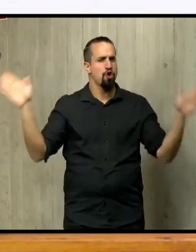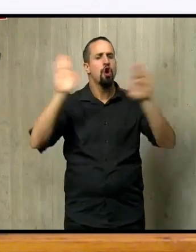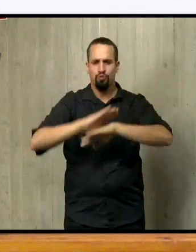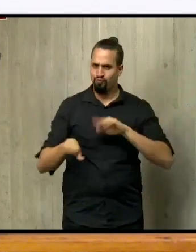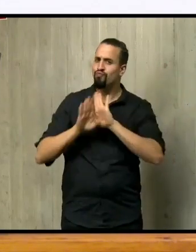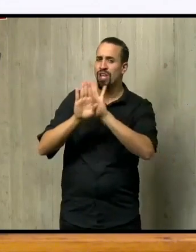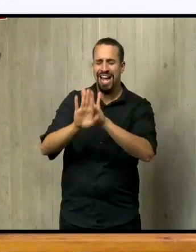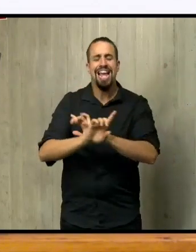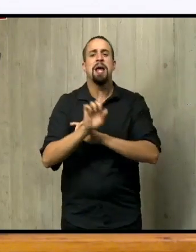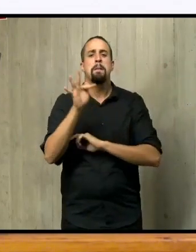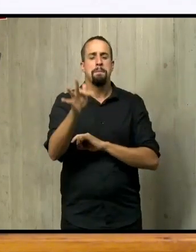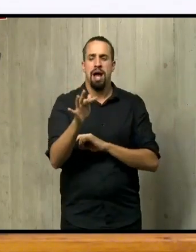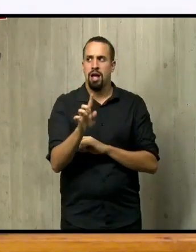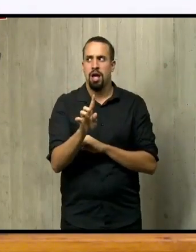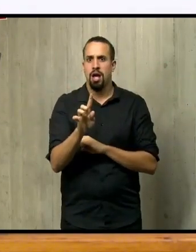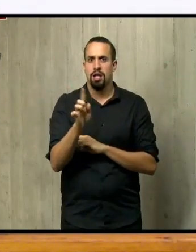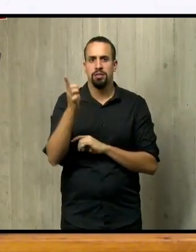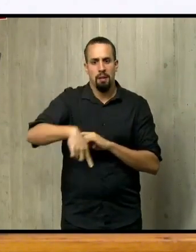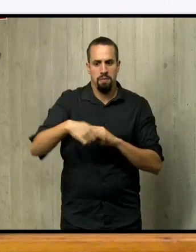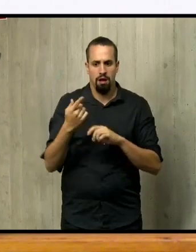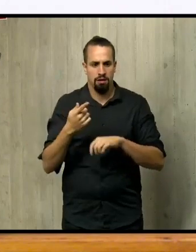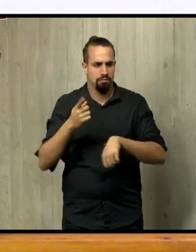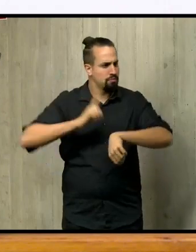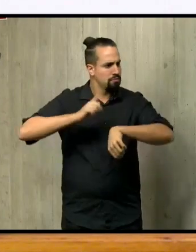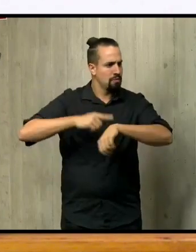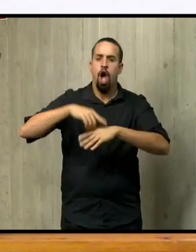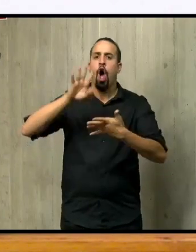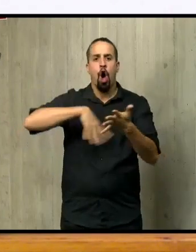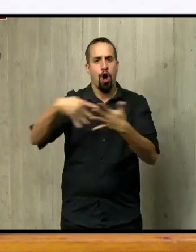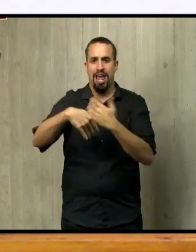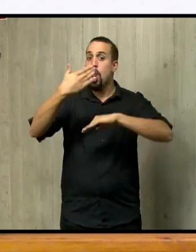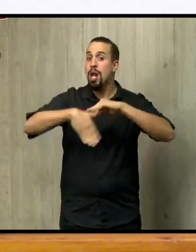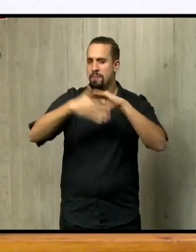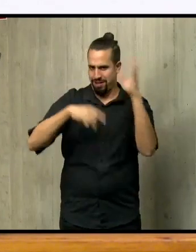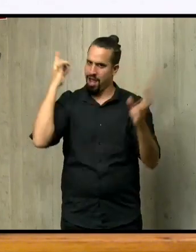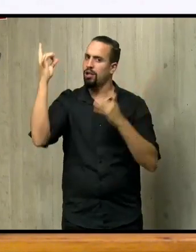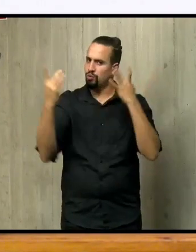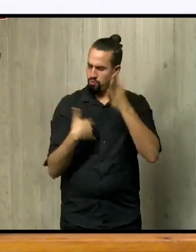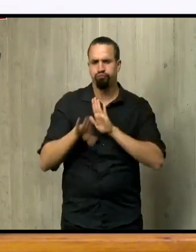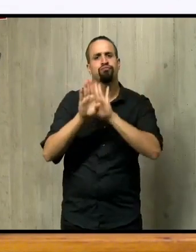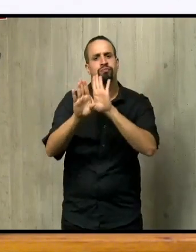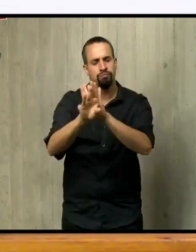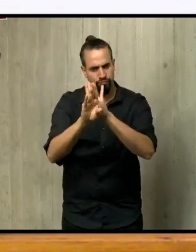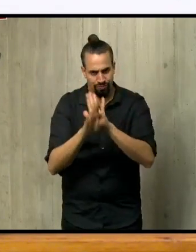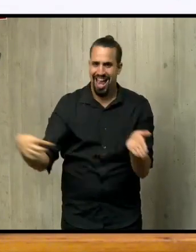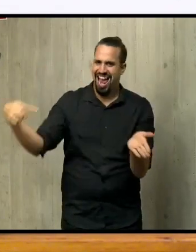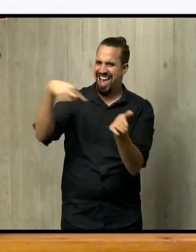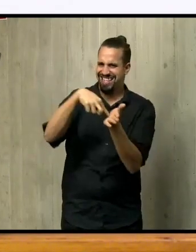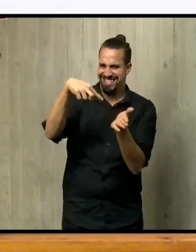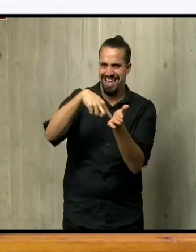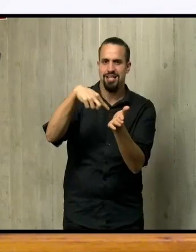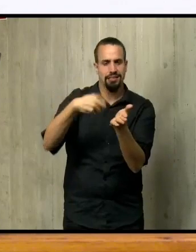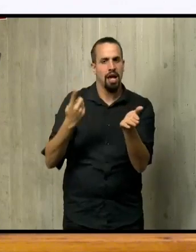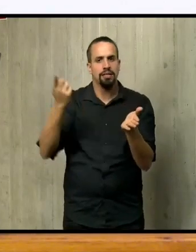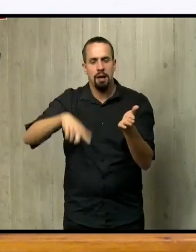la limitación de horario que tienen algunas de esas actividades, ni la exigencia de